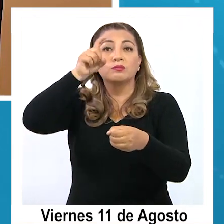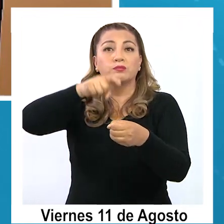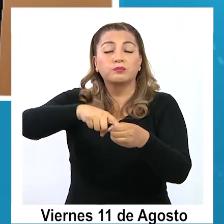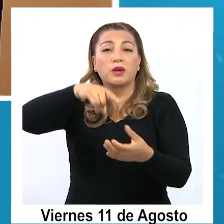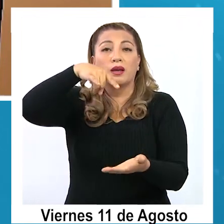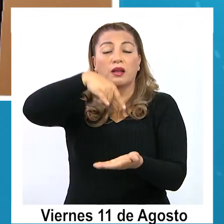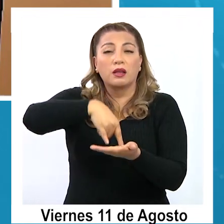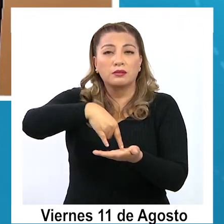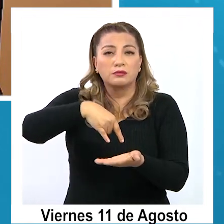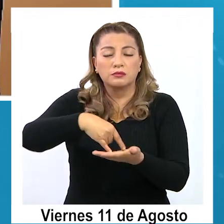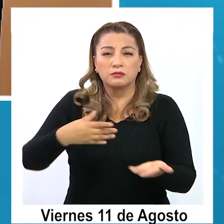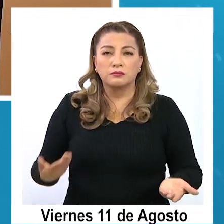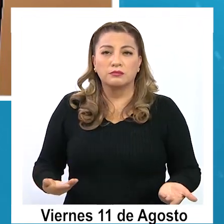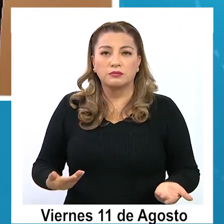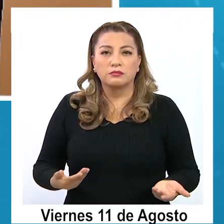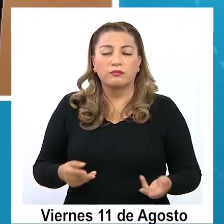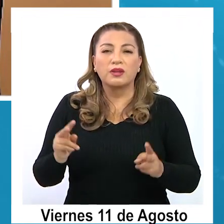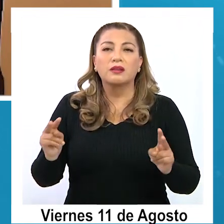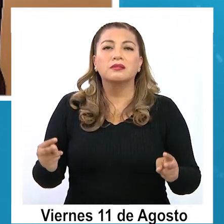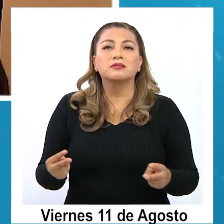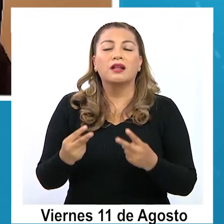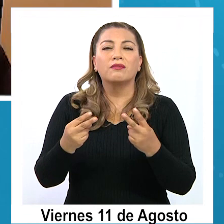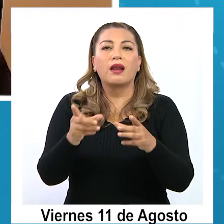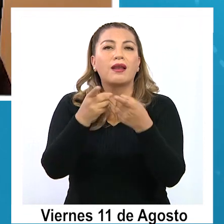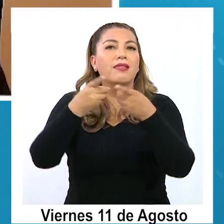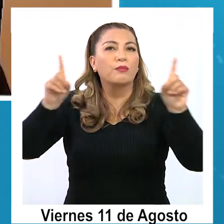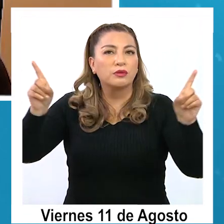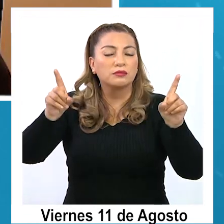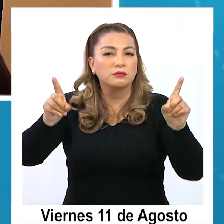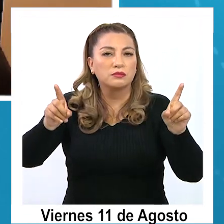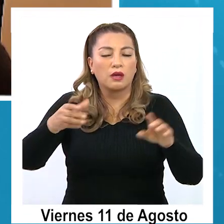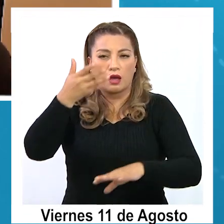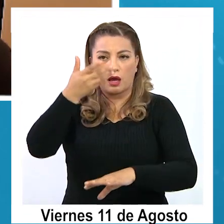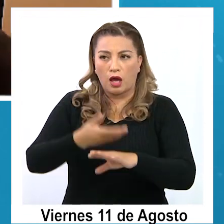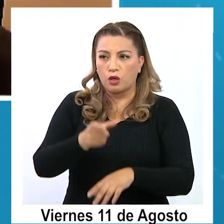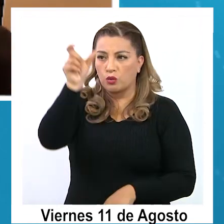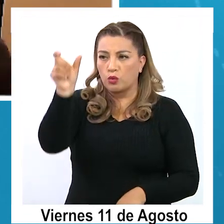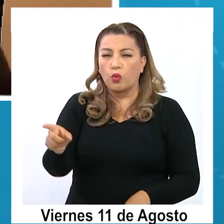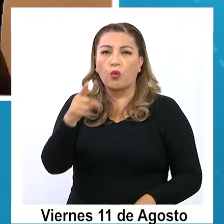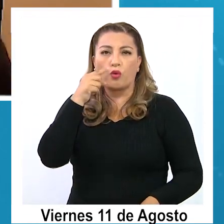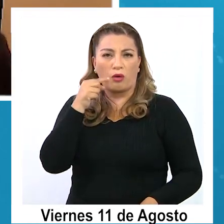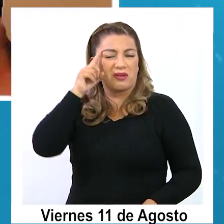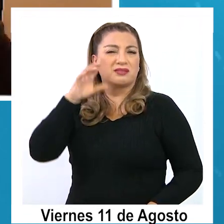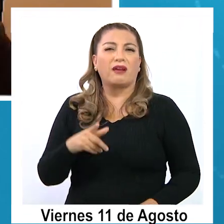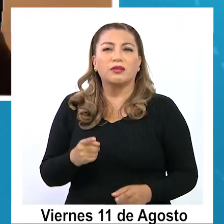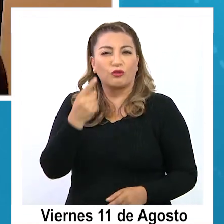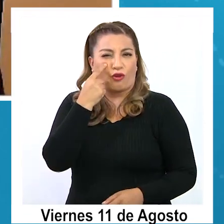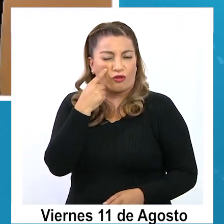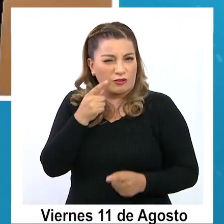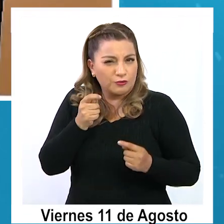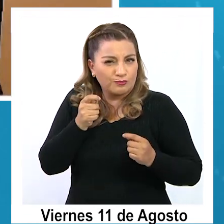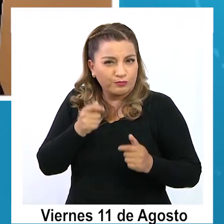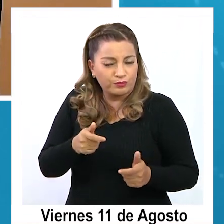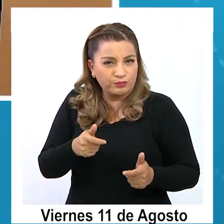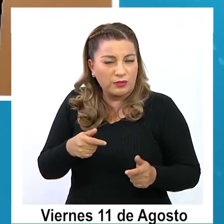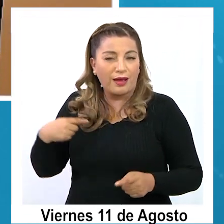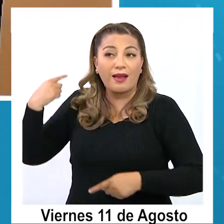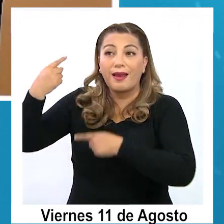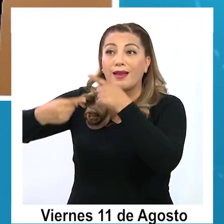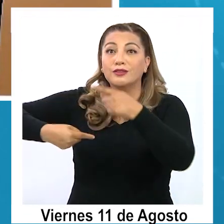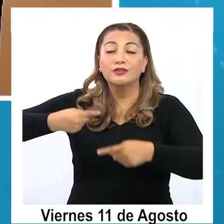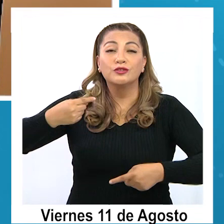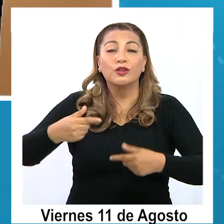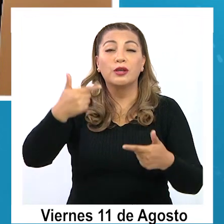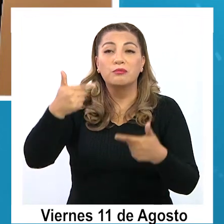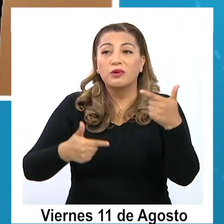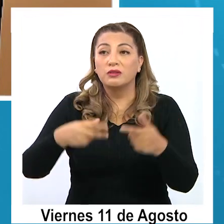tras la recuperación democrática. O sea, si hay un hombre que sepa las trayectorias y el quehacer político